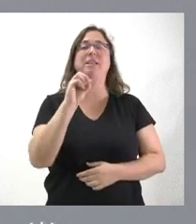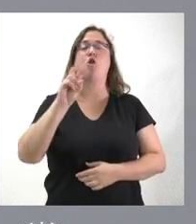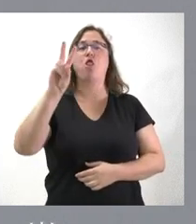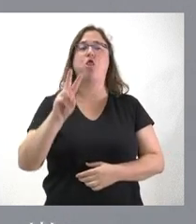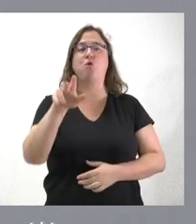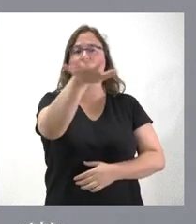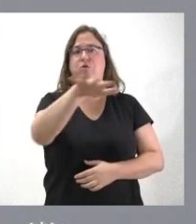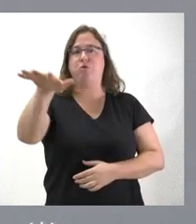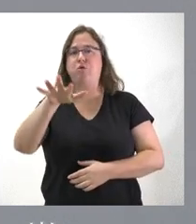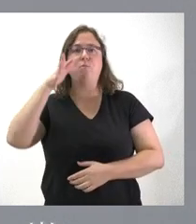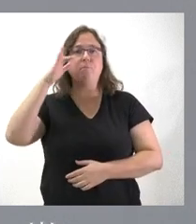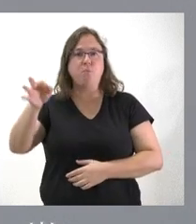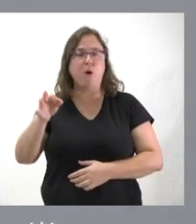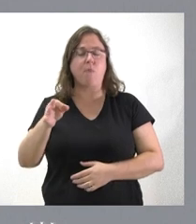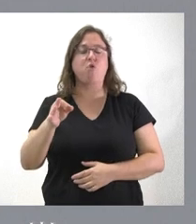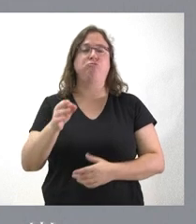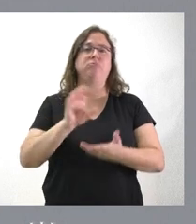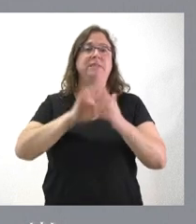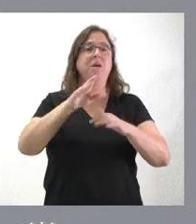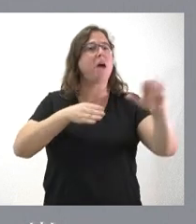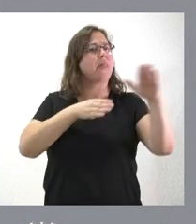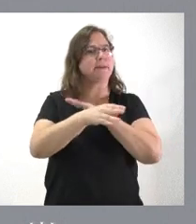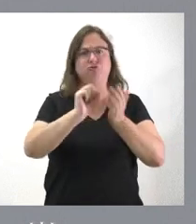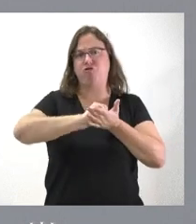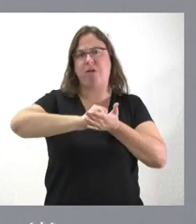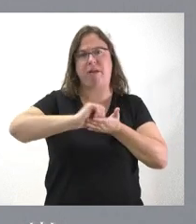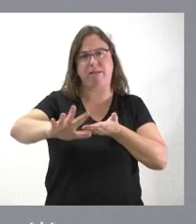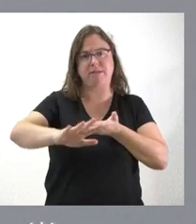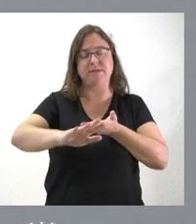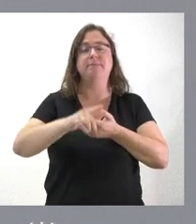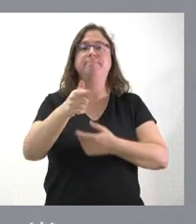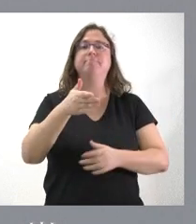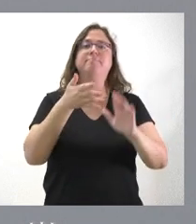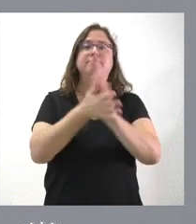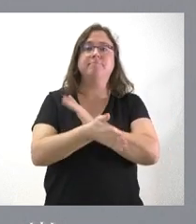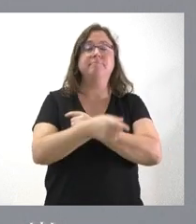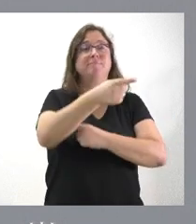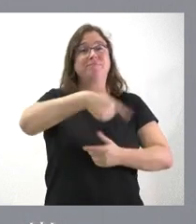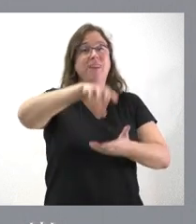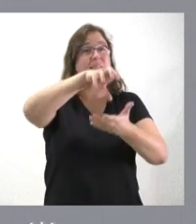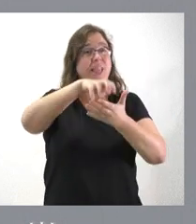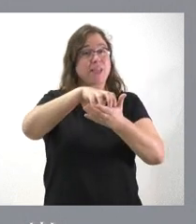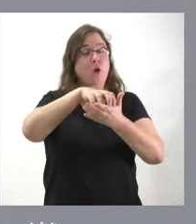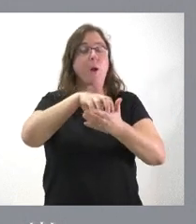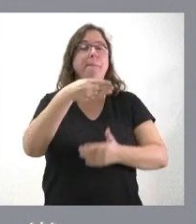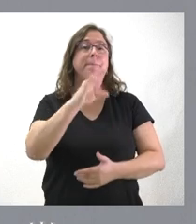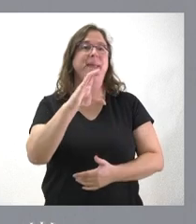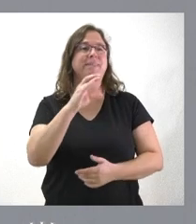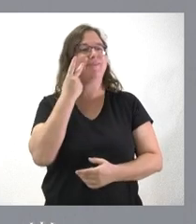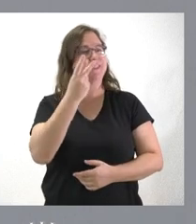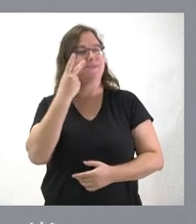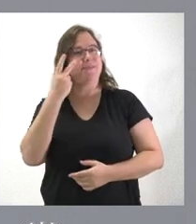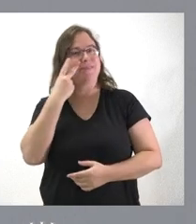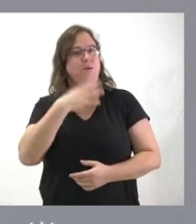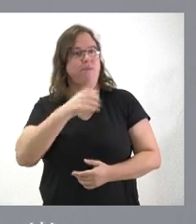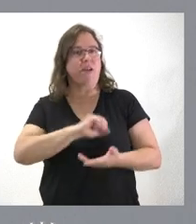de nuestra comunidad autónoma y de acceso gratuito, con lo cual hacemos posible que muchos de estos centros que son BIC sean visitados y, por